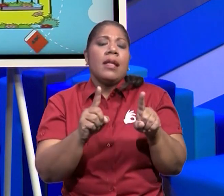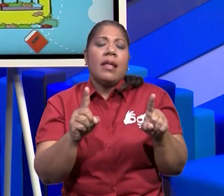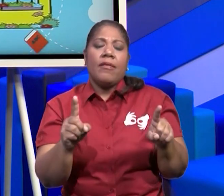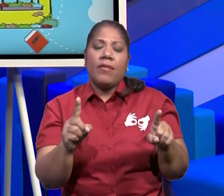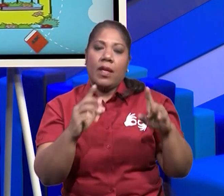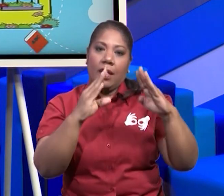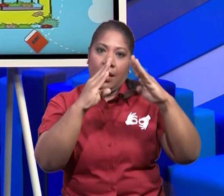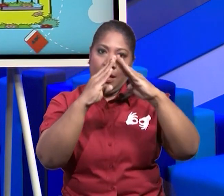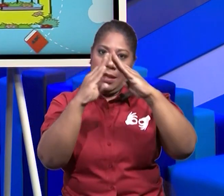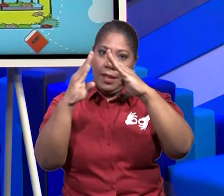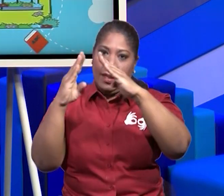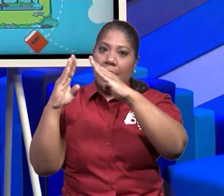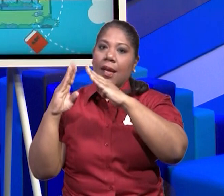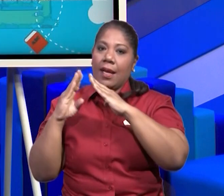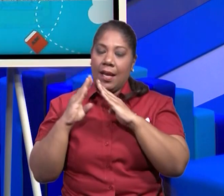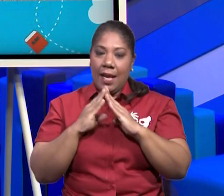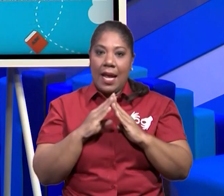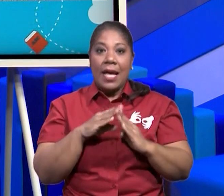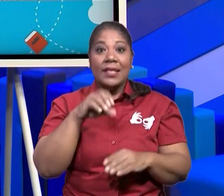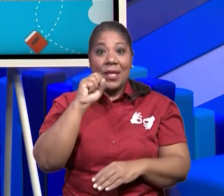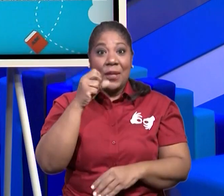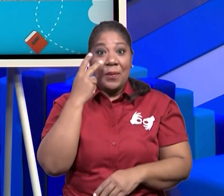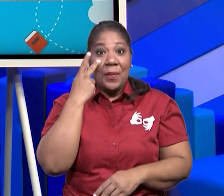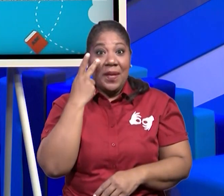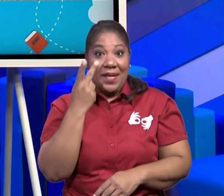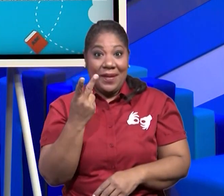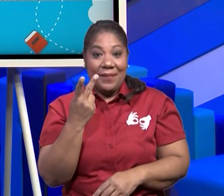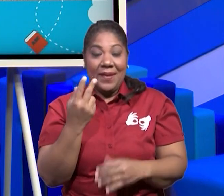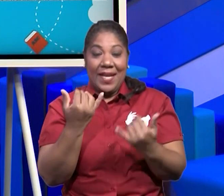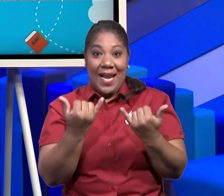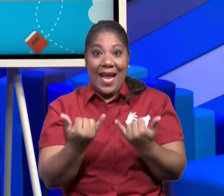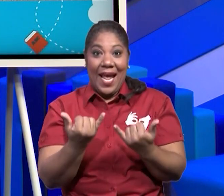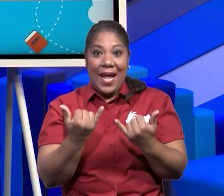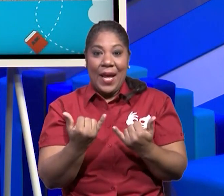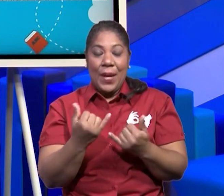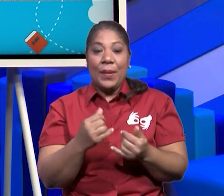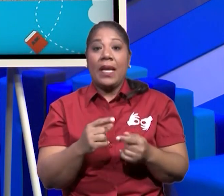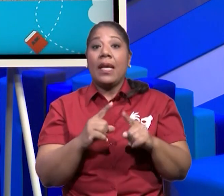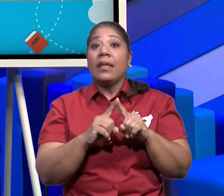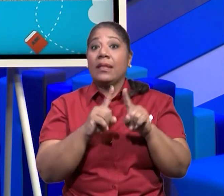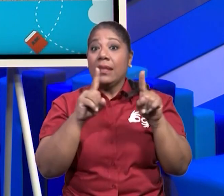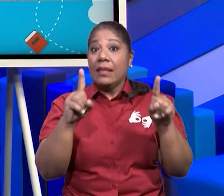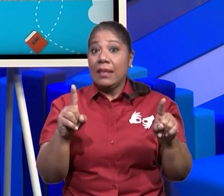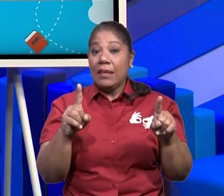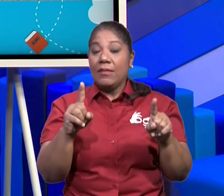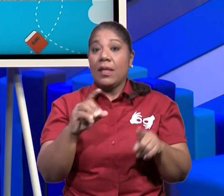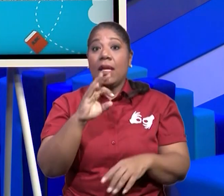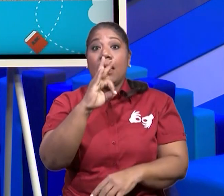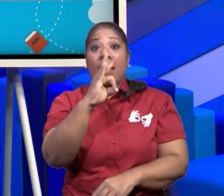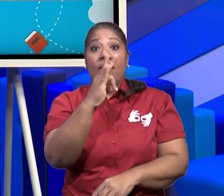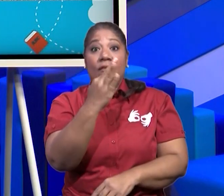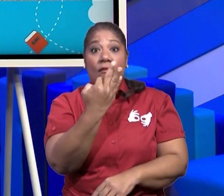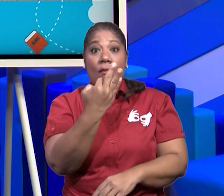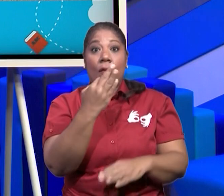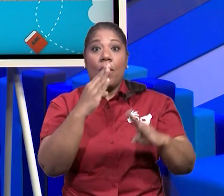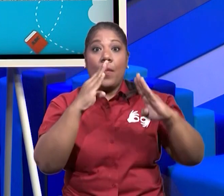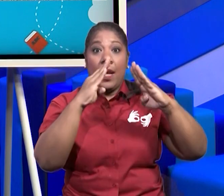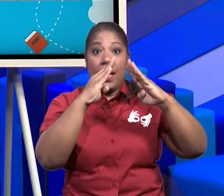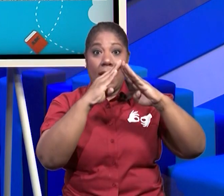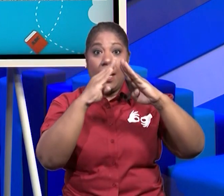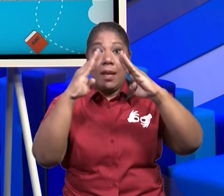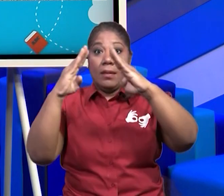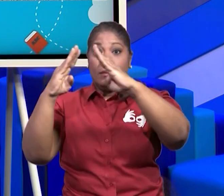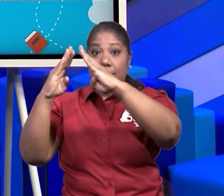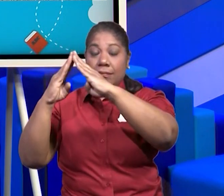adelante lo vamos a observar. Los tipos de vivienda. Existen tipos de vivienda